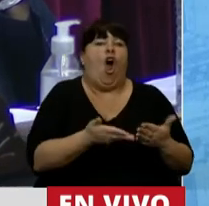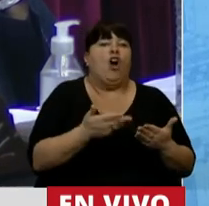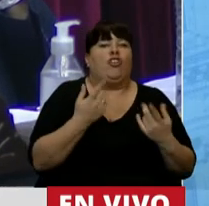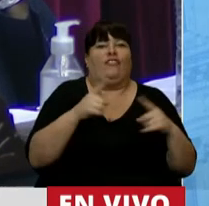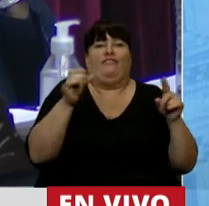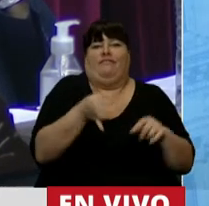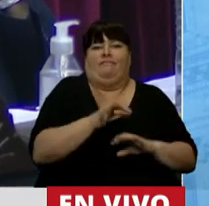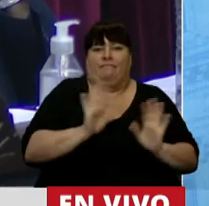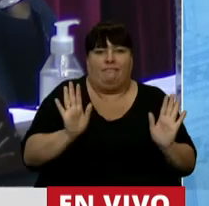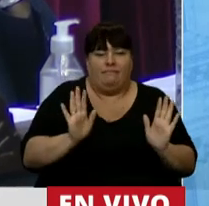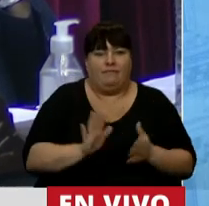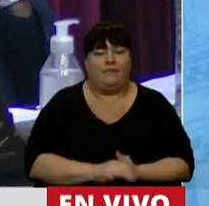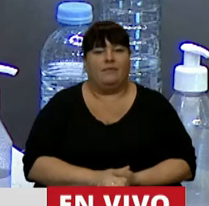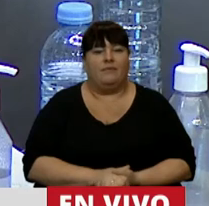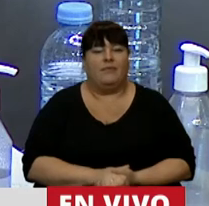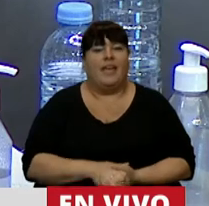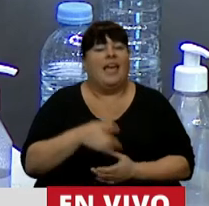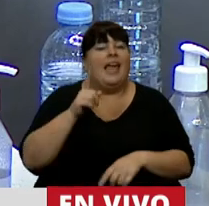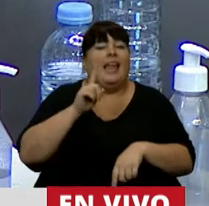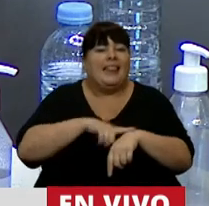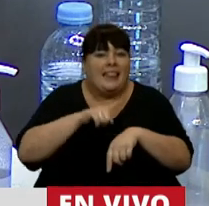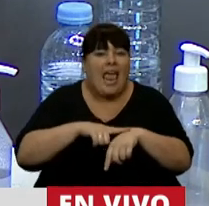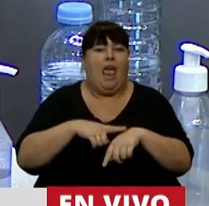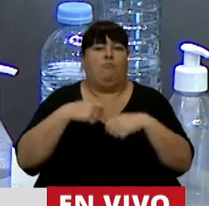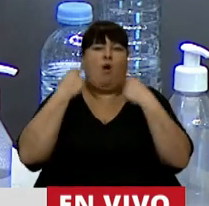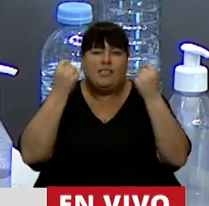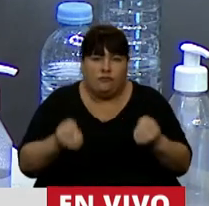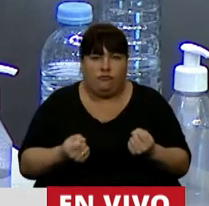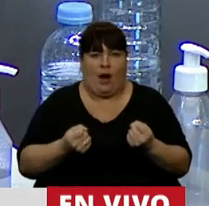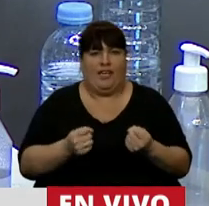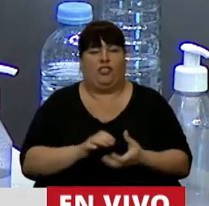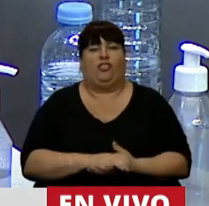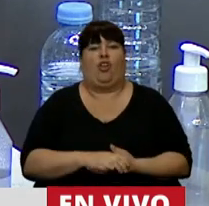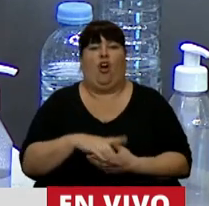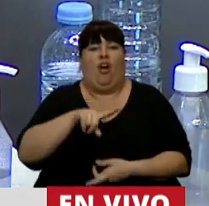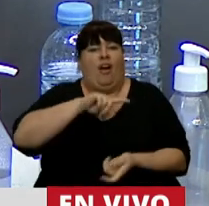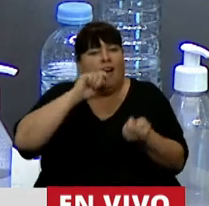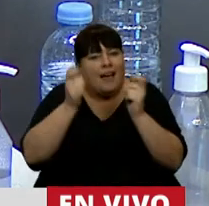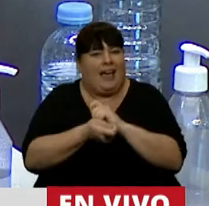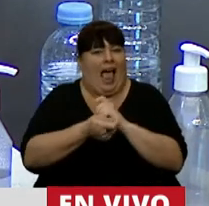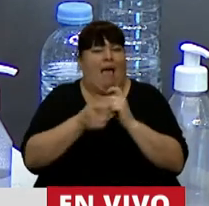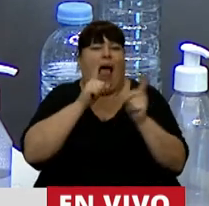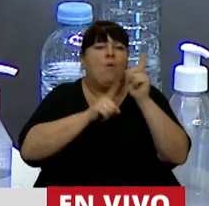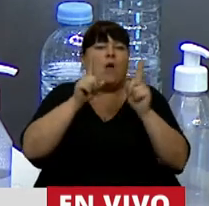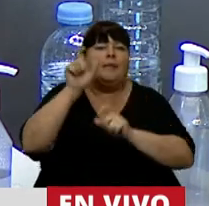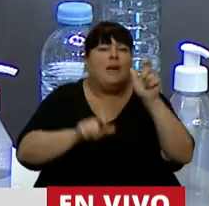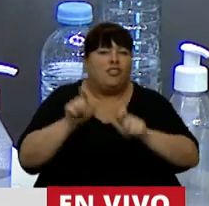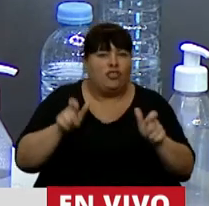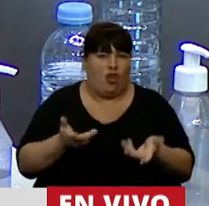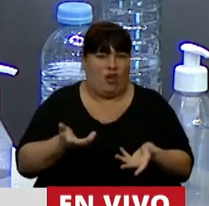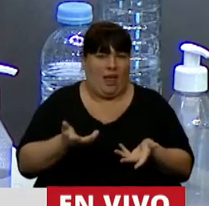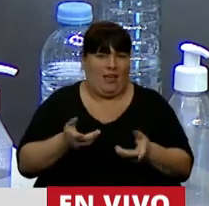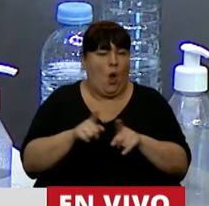un fenómeno. Es el tiempo y el esfuerzo lo que hacen o transforman en fenómenos a algunas personas,